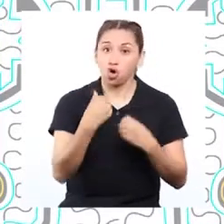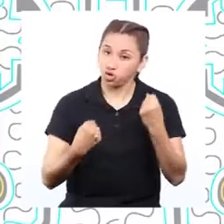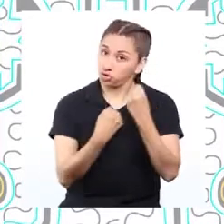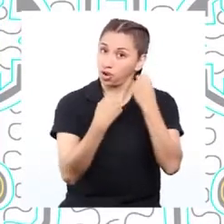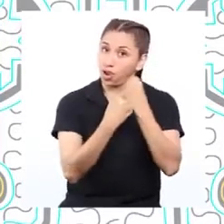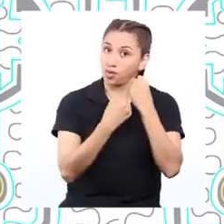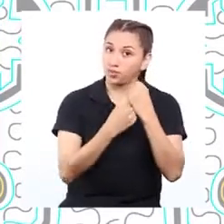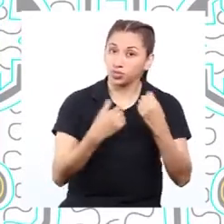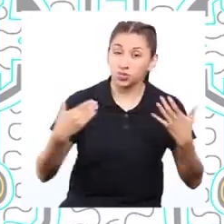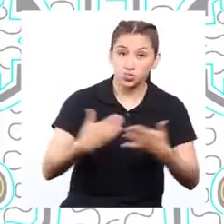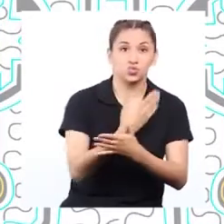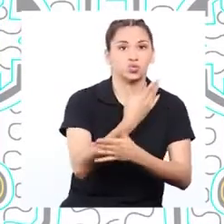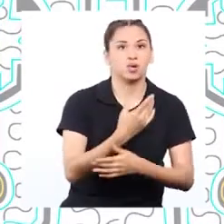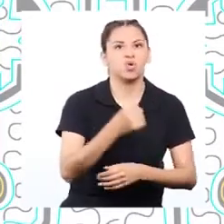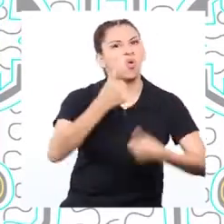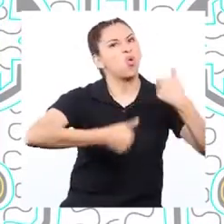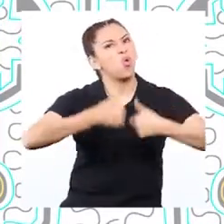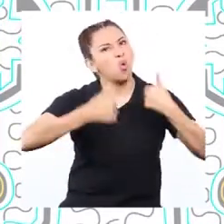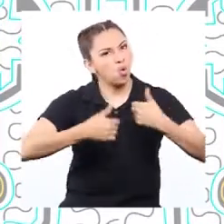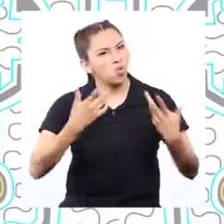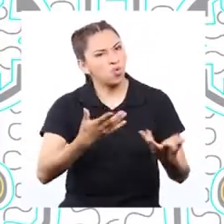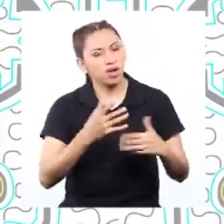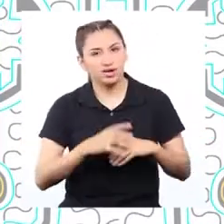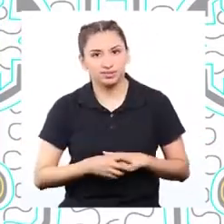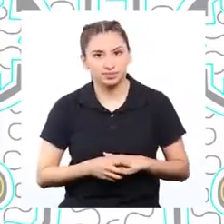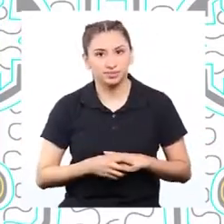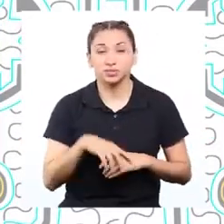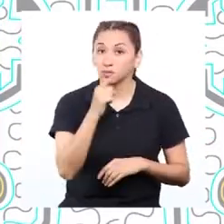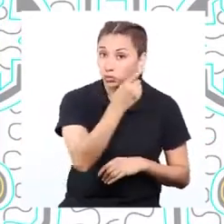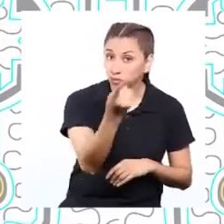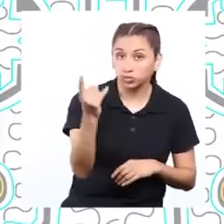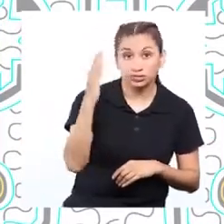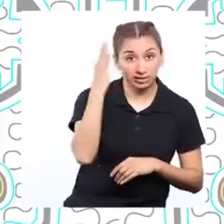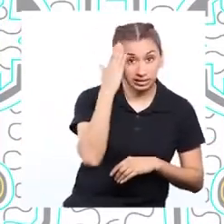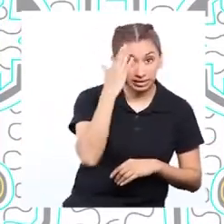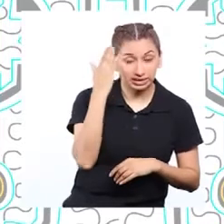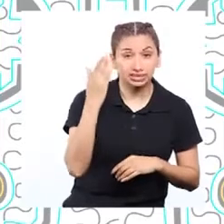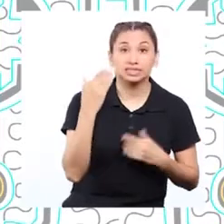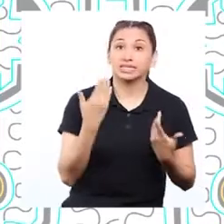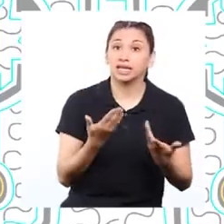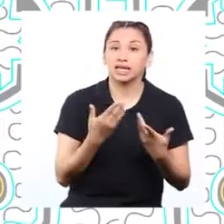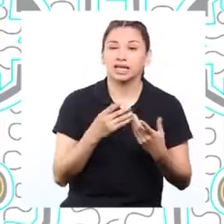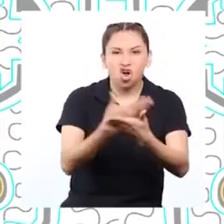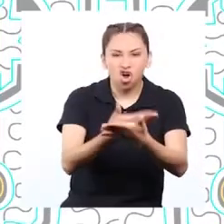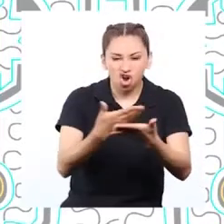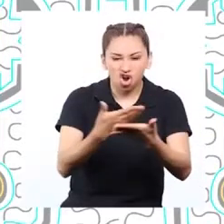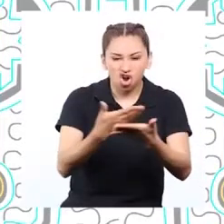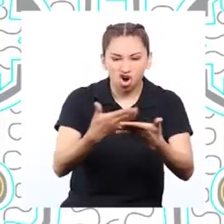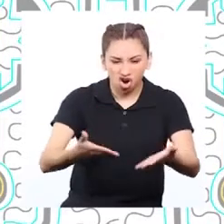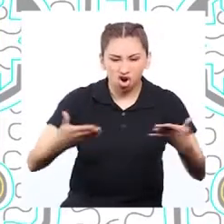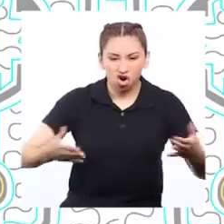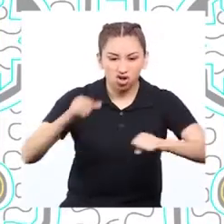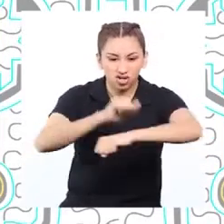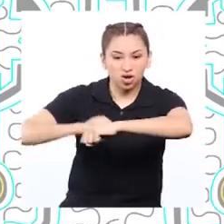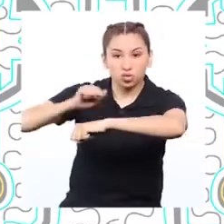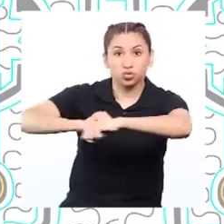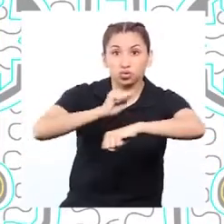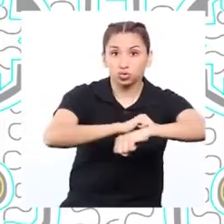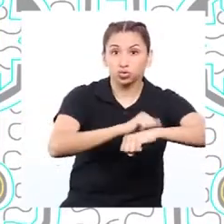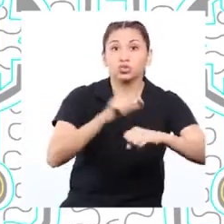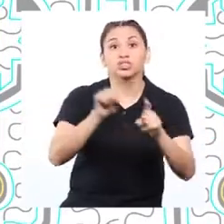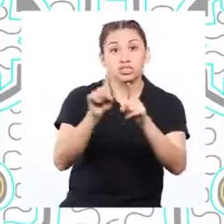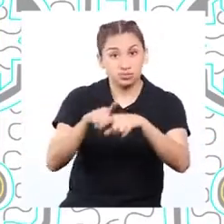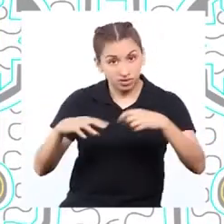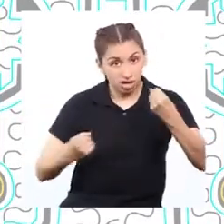de emisión de gases de efecto invernadero. ¿Cuál es el factor, Cubi? ¿Ustedes sabían que los residuos sólidos contribuyen con gases de efecto